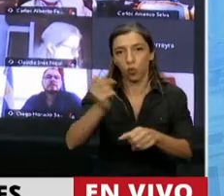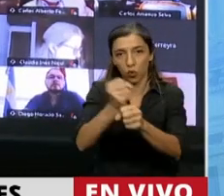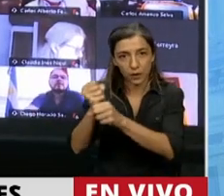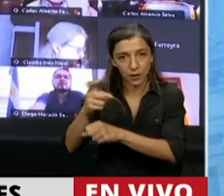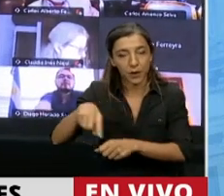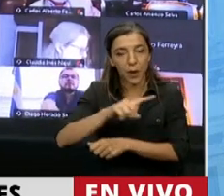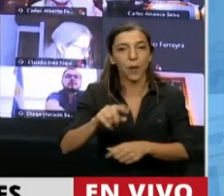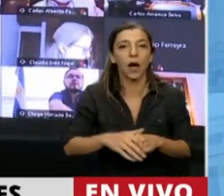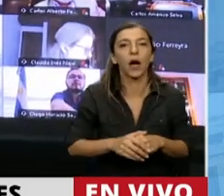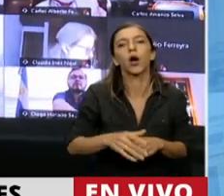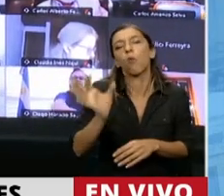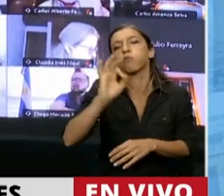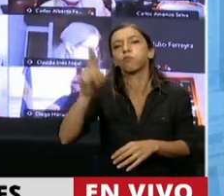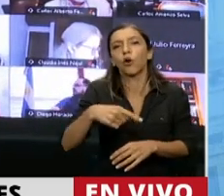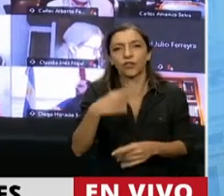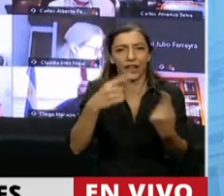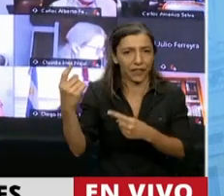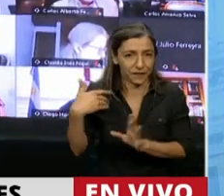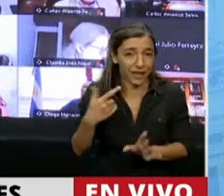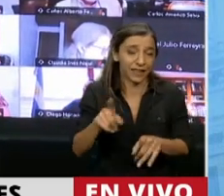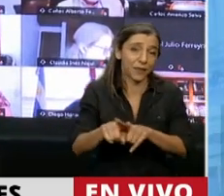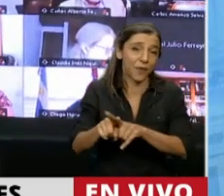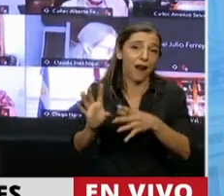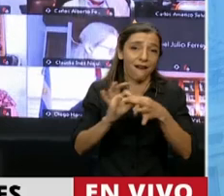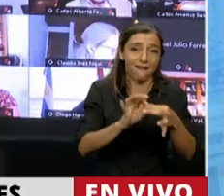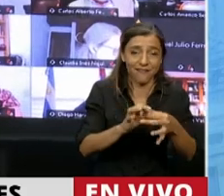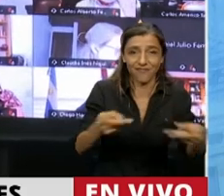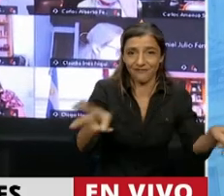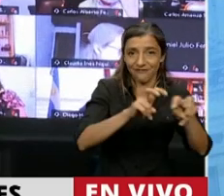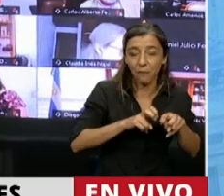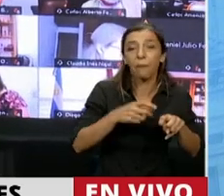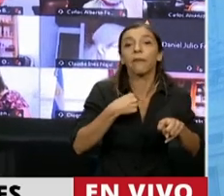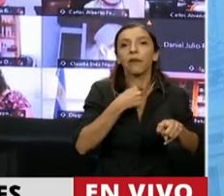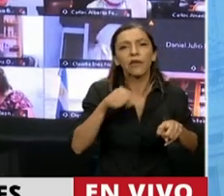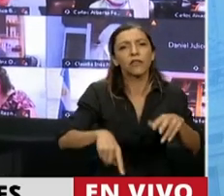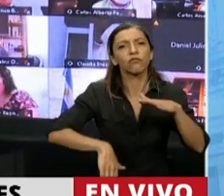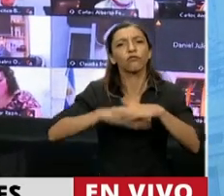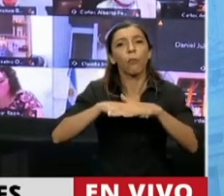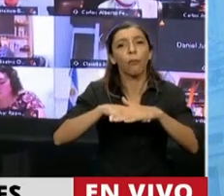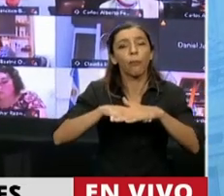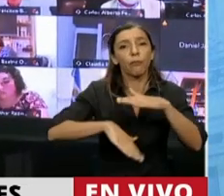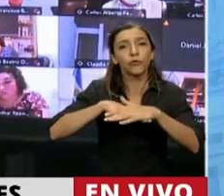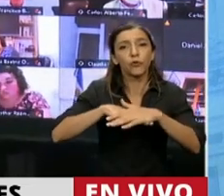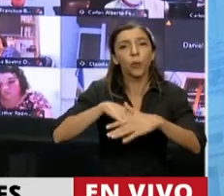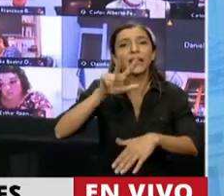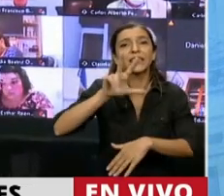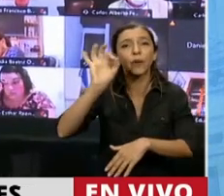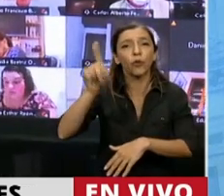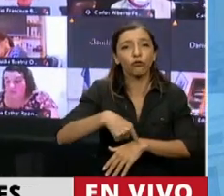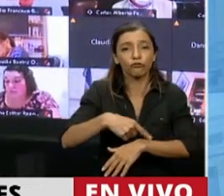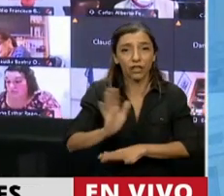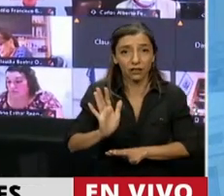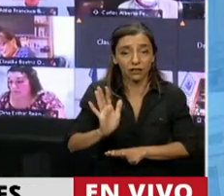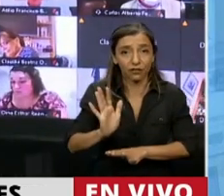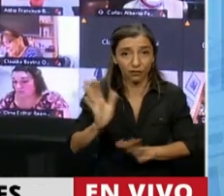vinculado a la recaudación, se le pone un tope, que no puede ser más del 3% de la recaudación, pero no hay